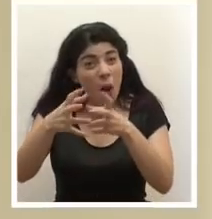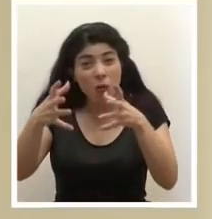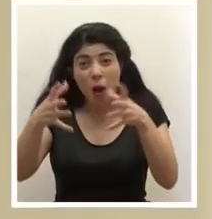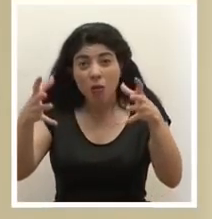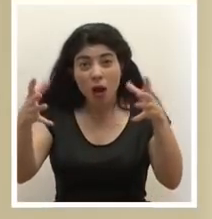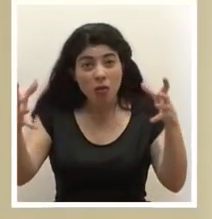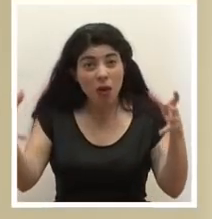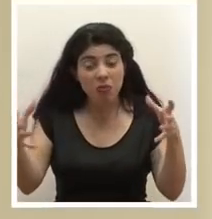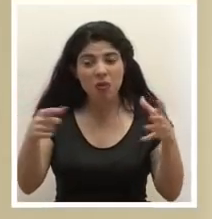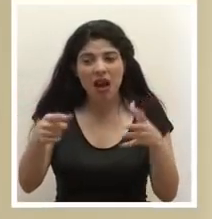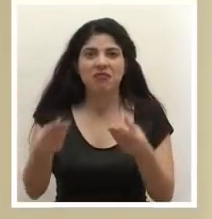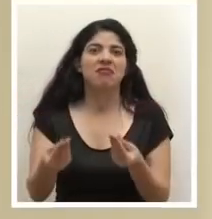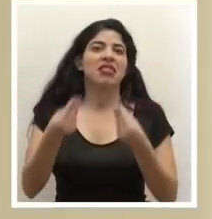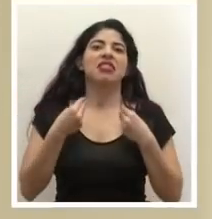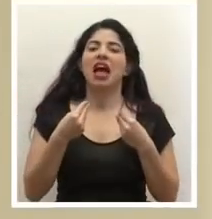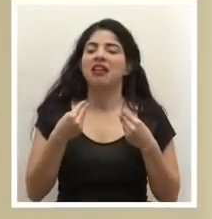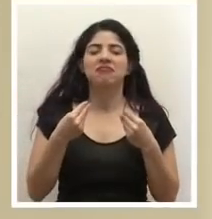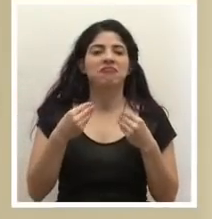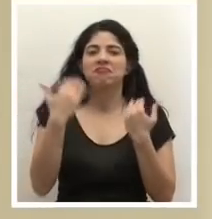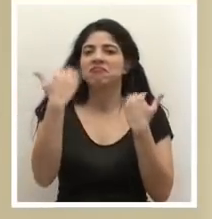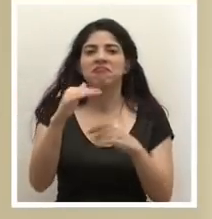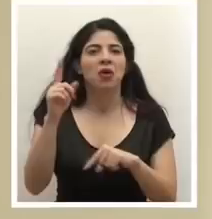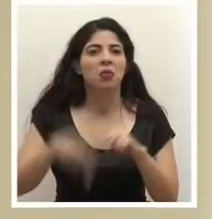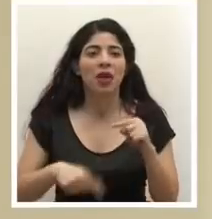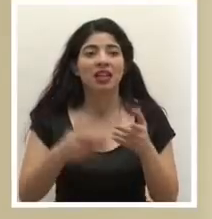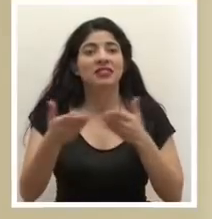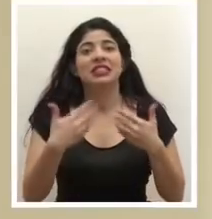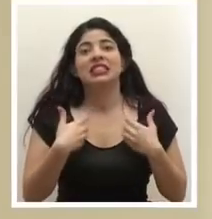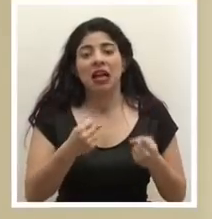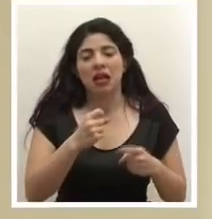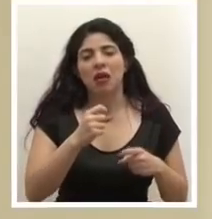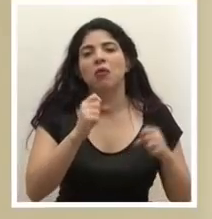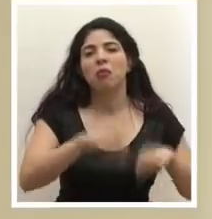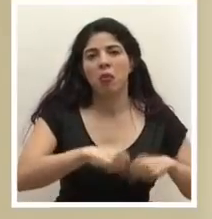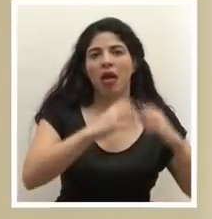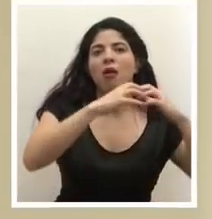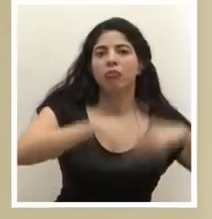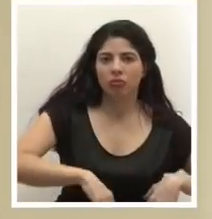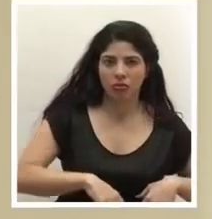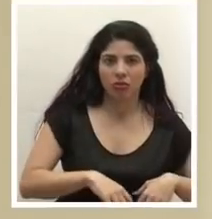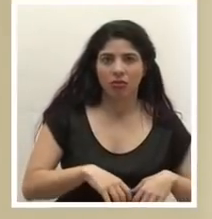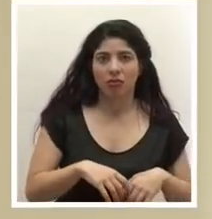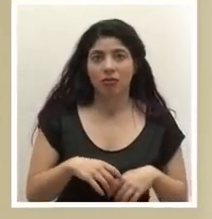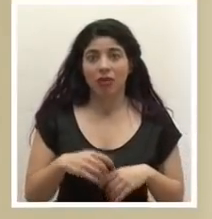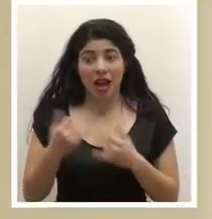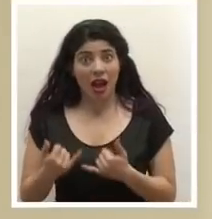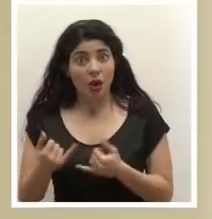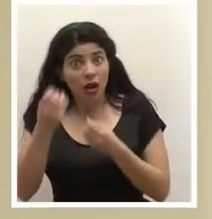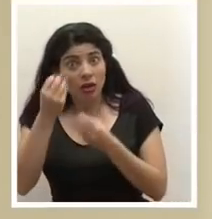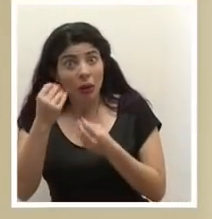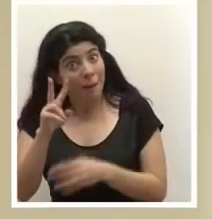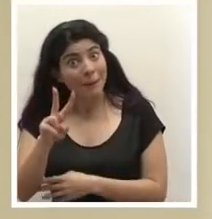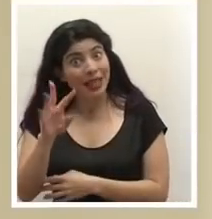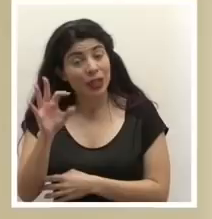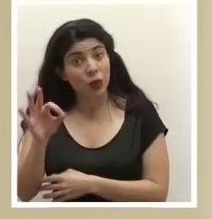de forma casi irremediable a que los servicios de salud colapsen. Y ya no estamos reportando 29